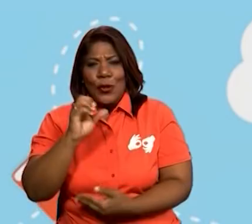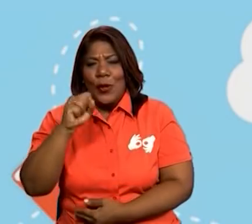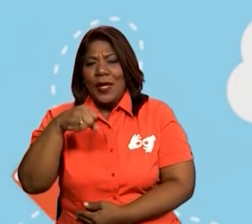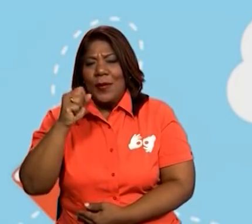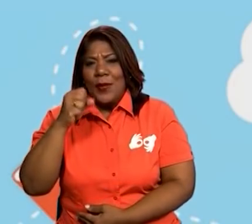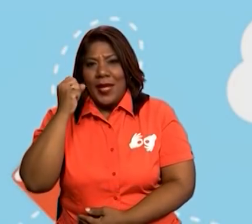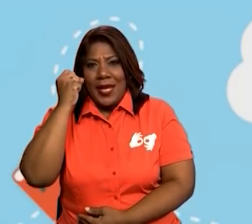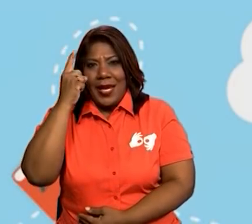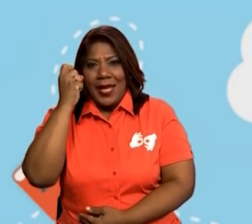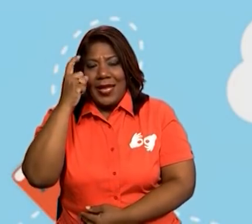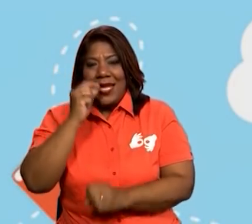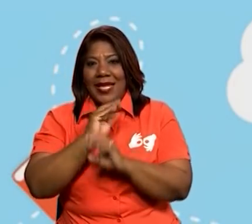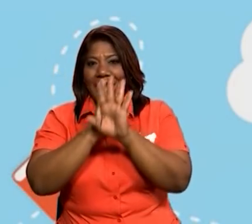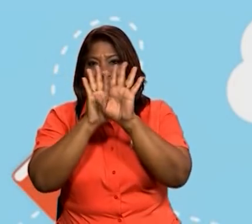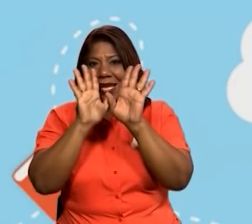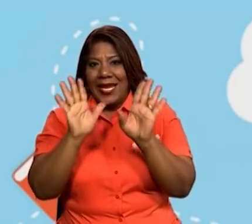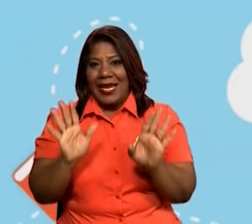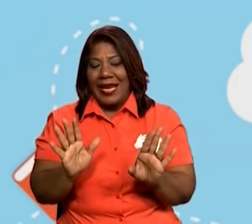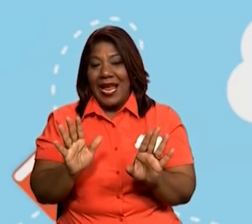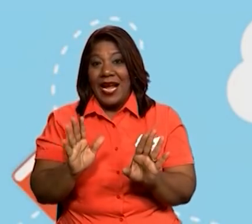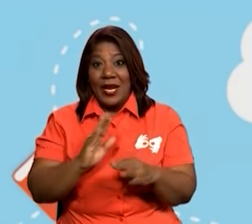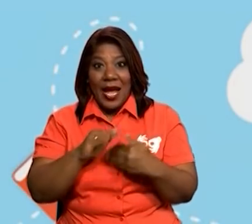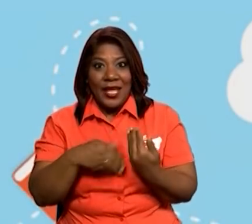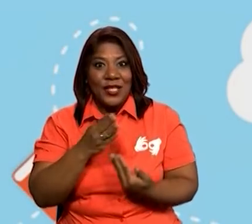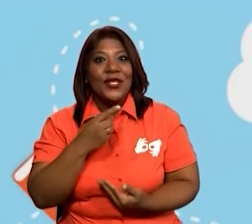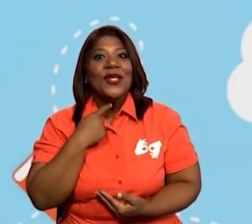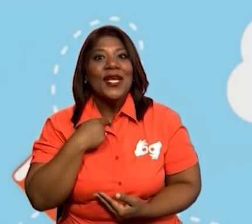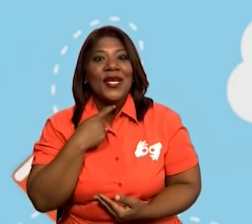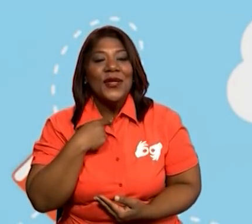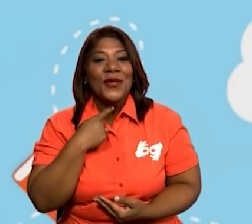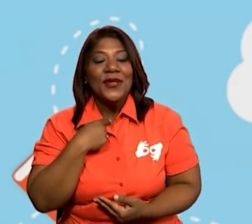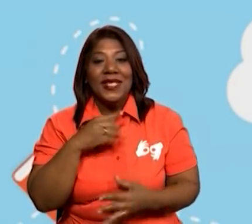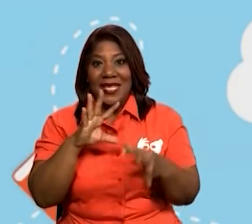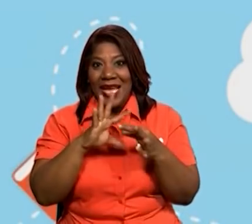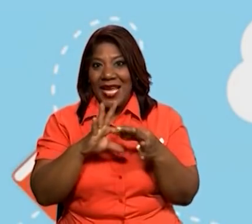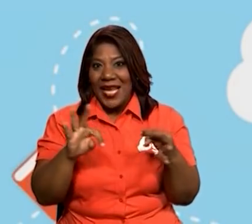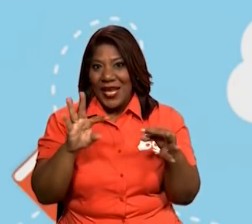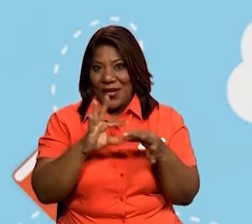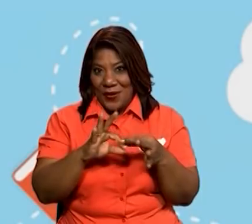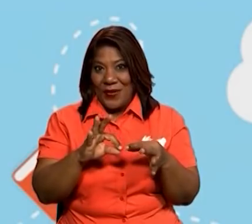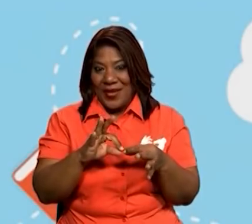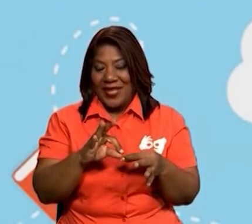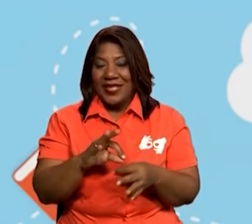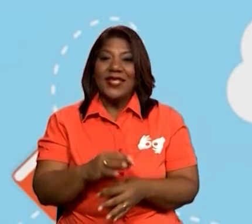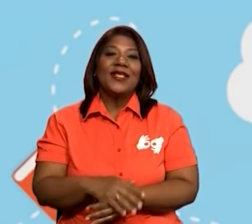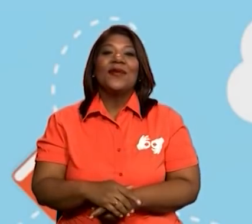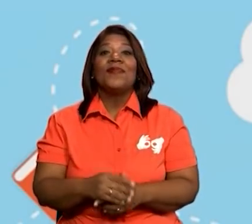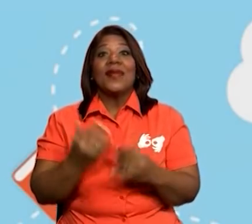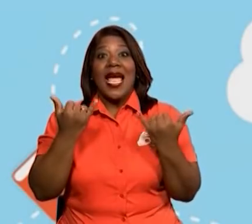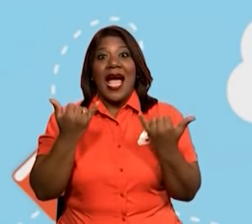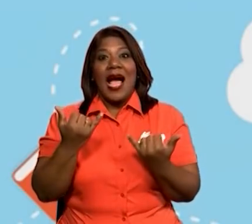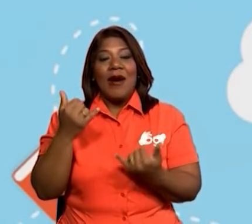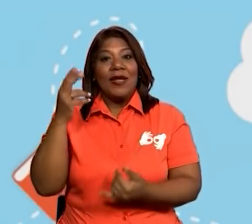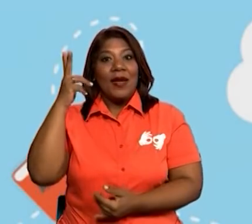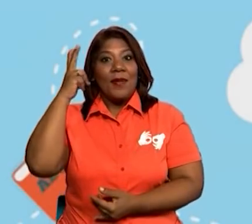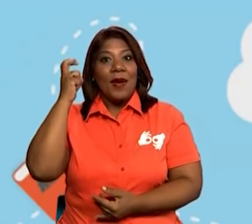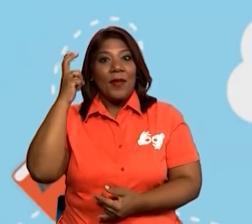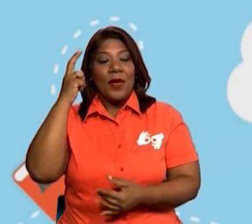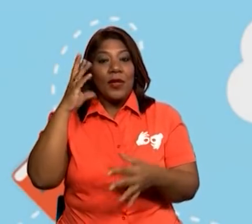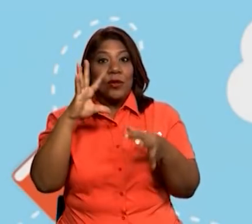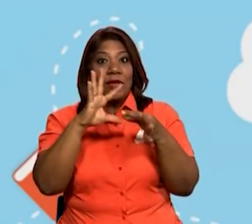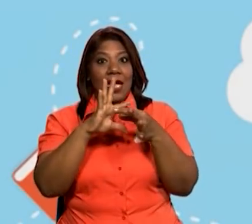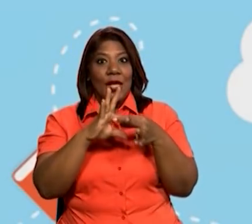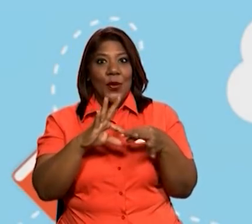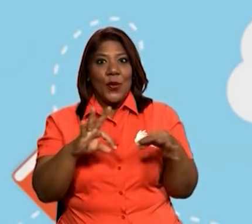les gustan los cuentos? A todos, ¿verdad? Bien. Vamos a escuchar ahora un cuento.